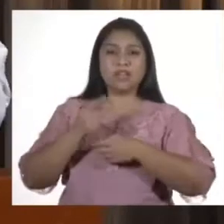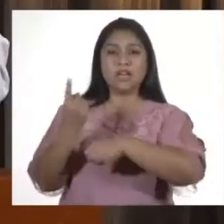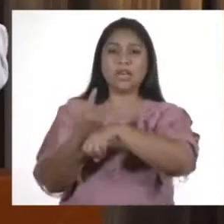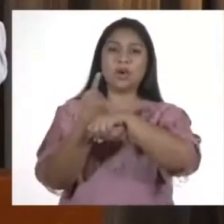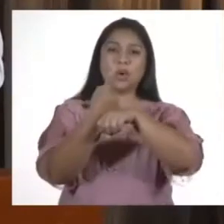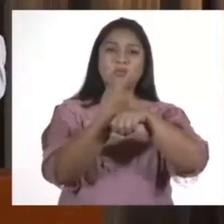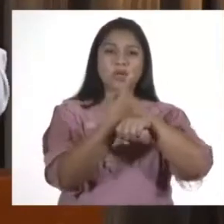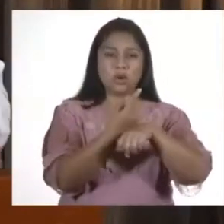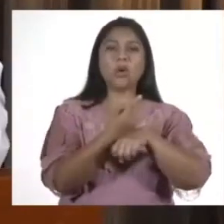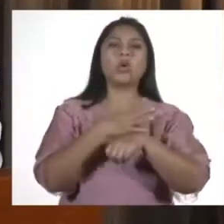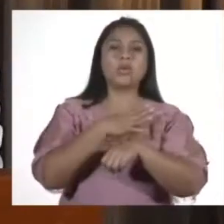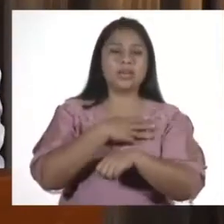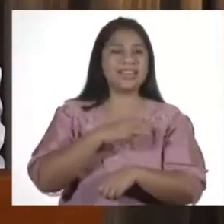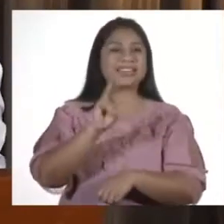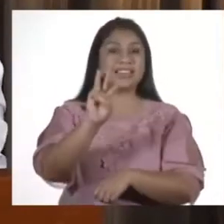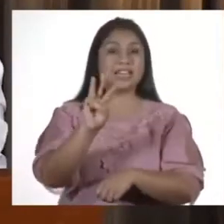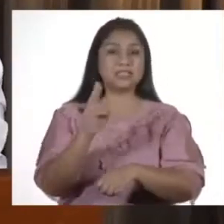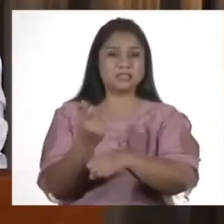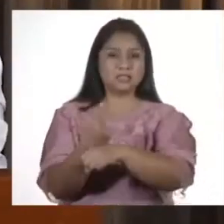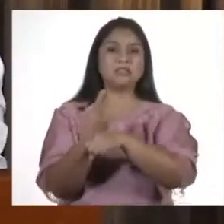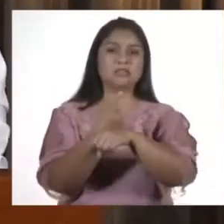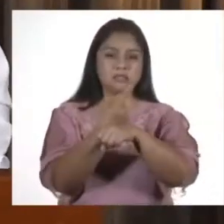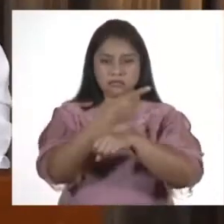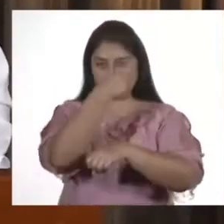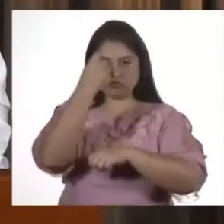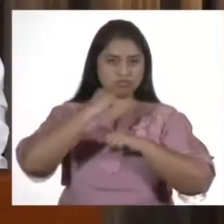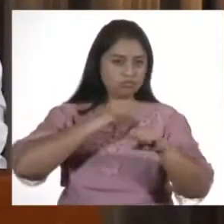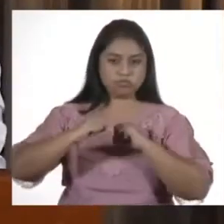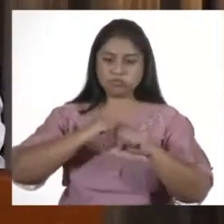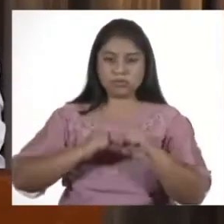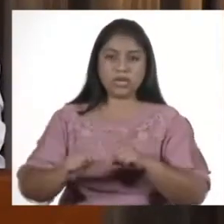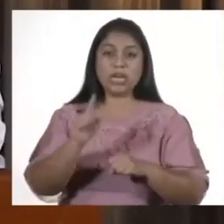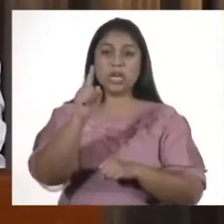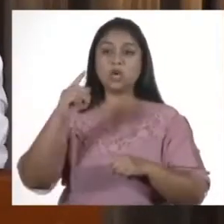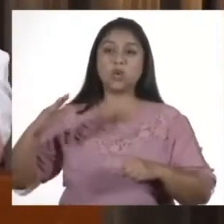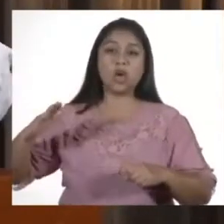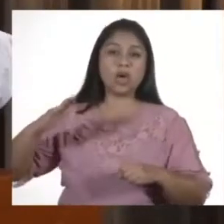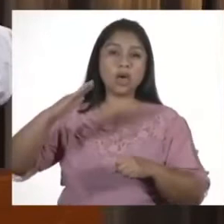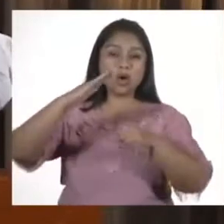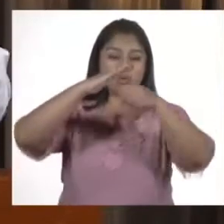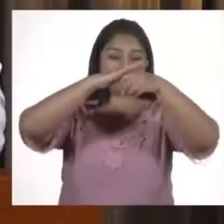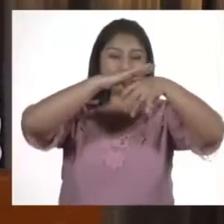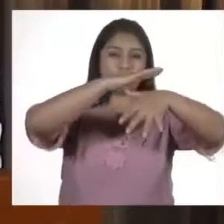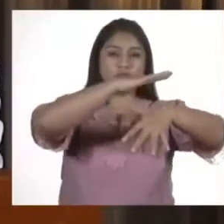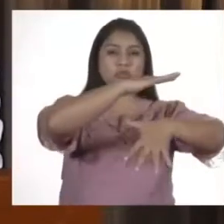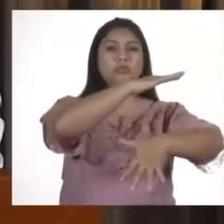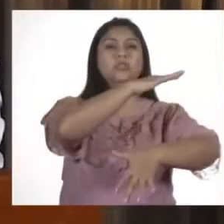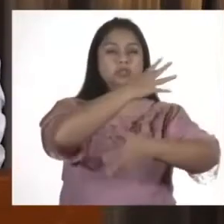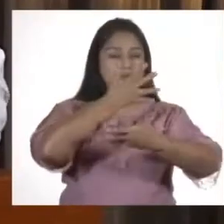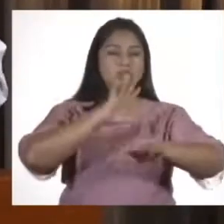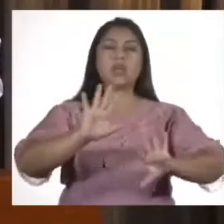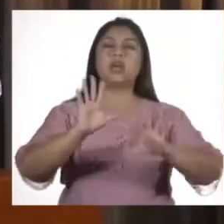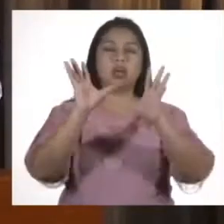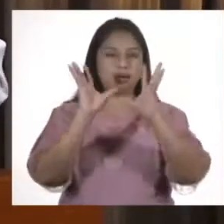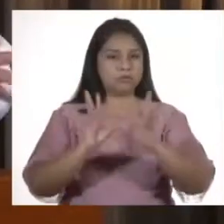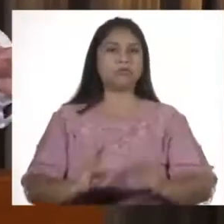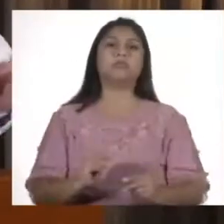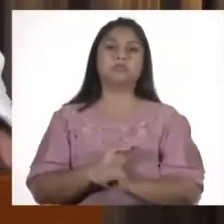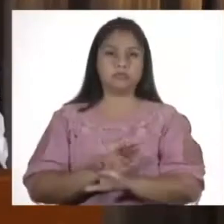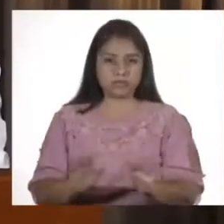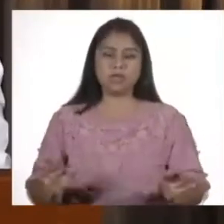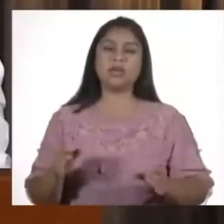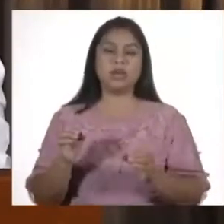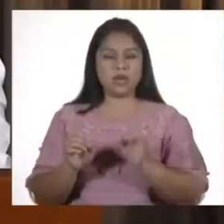en donde hemos tenido tres helicópteros trabajando y un avión que está tirando agua, con lo que hemos logrado ya aplacar